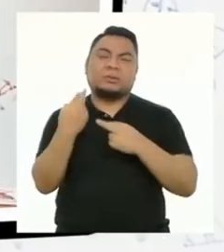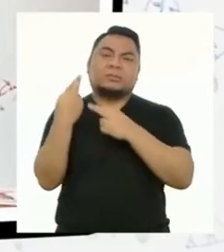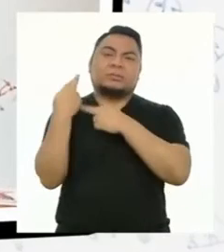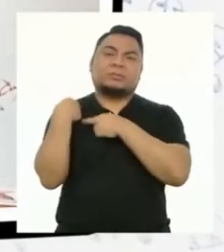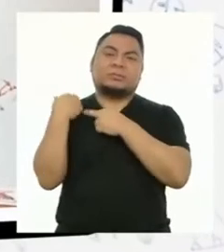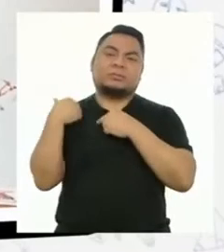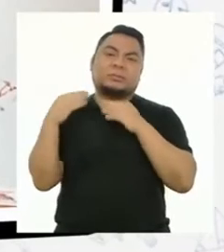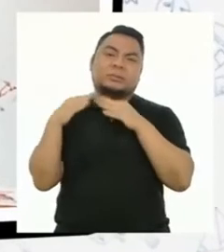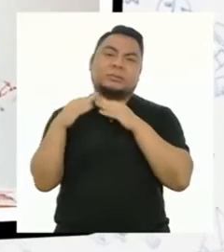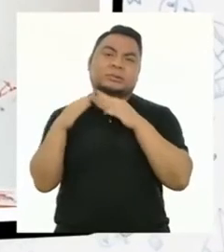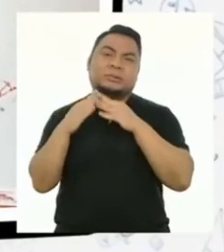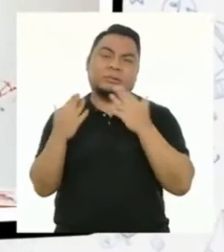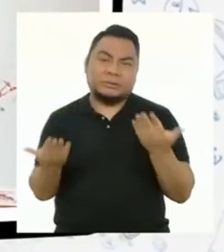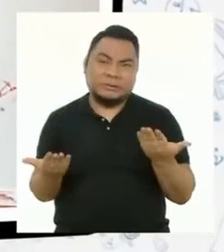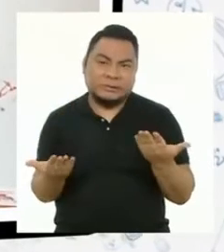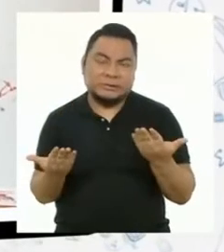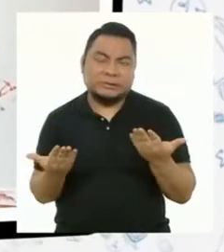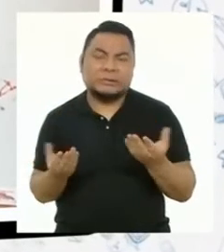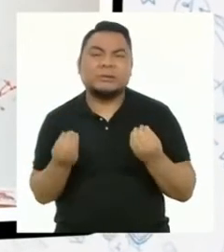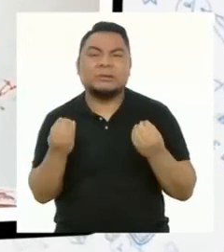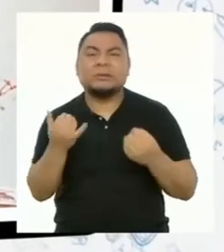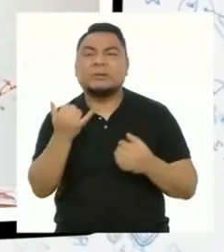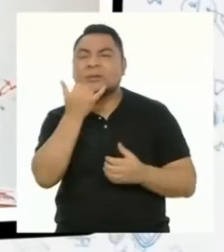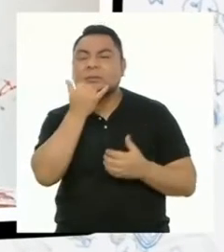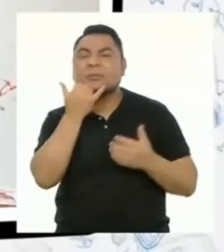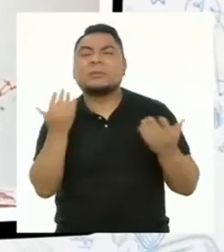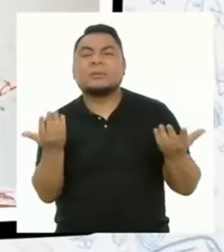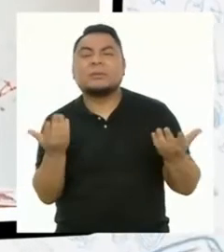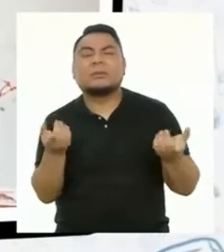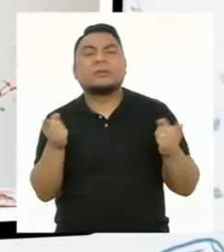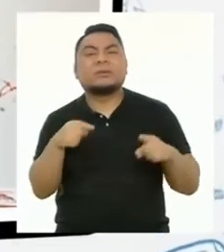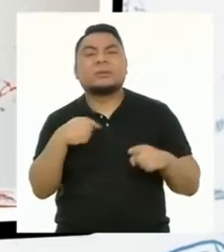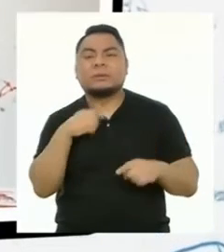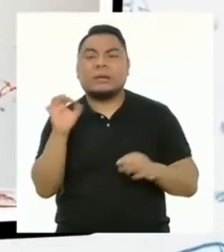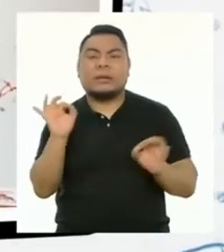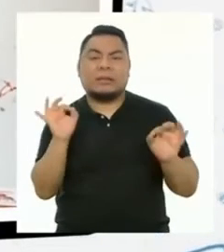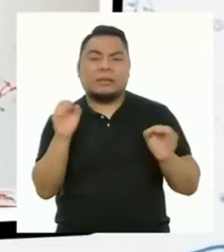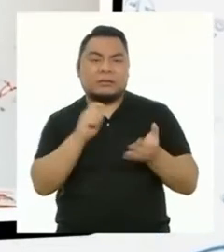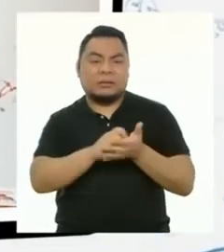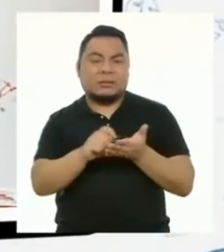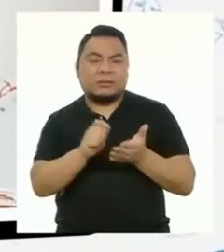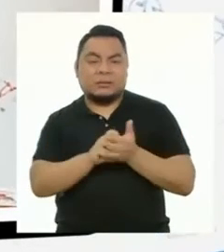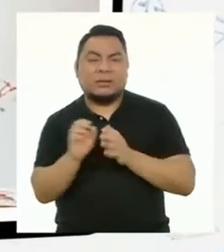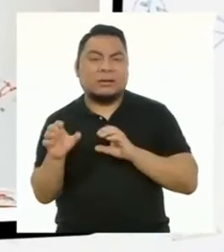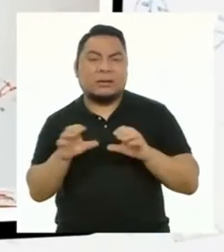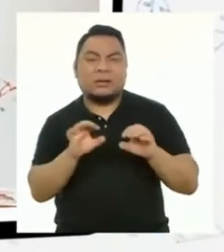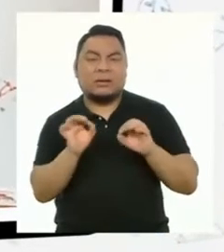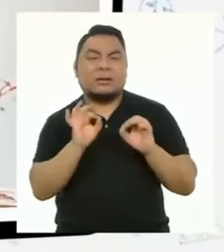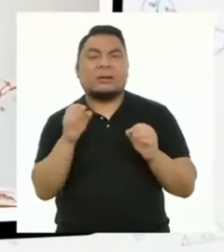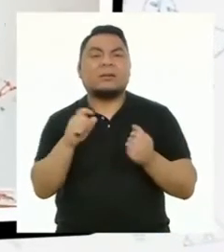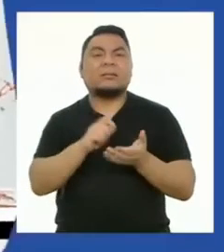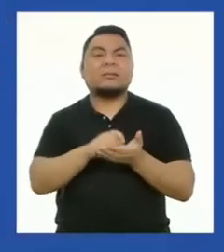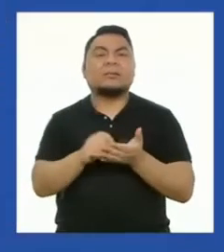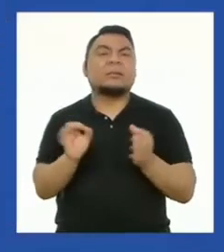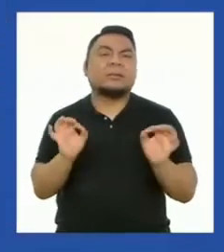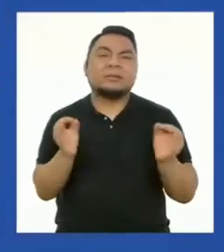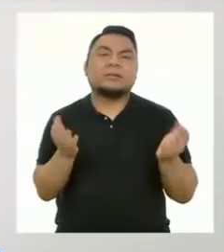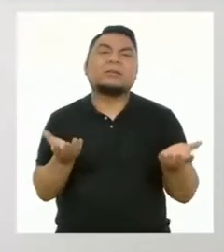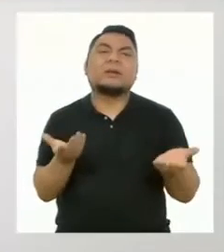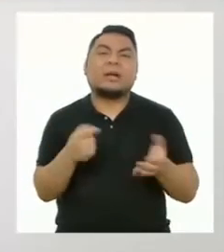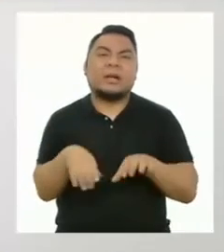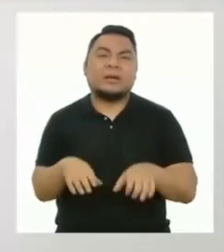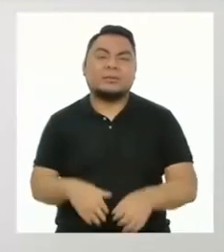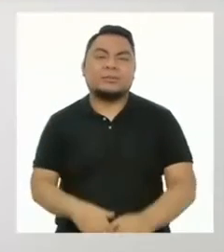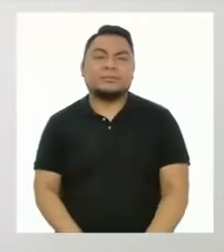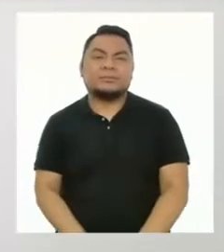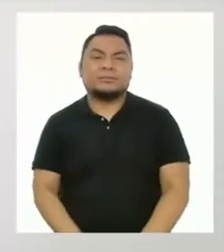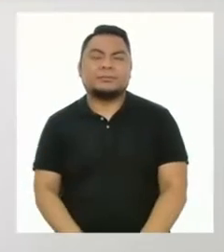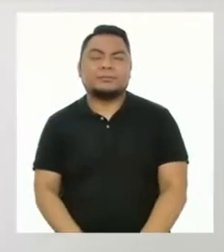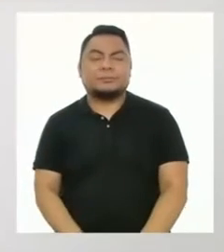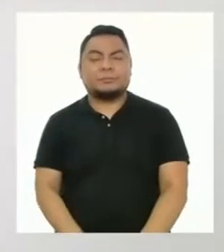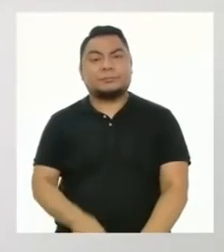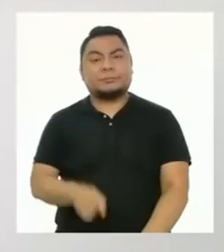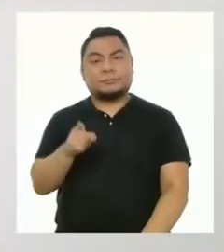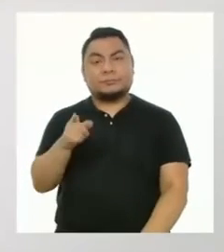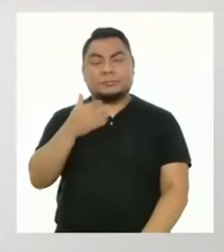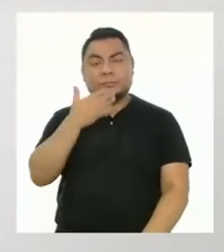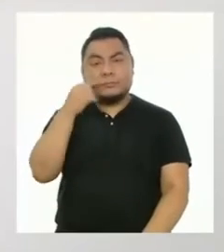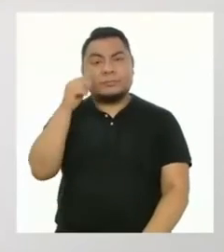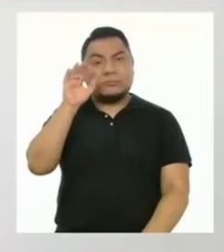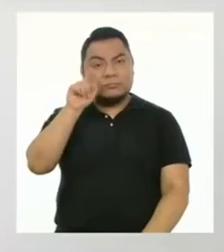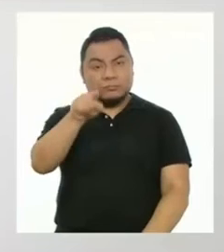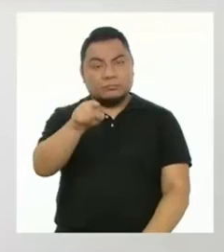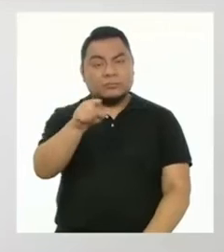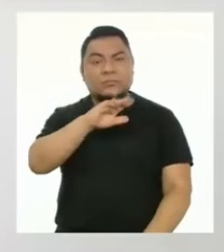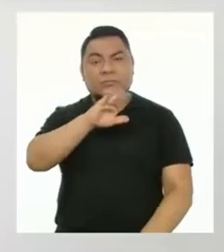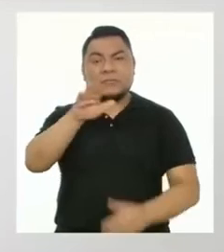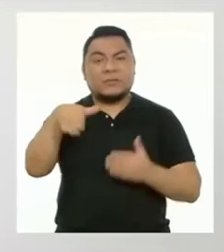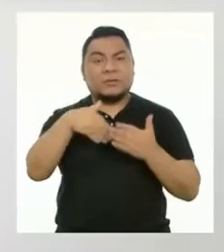responsabilidades en mi casa. ¿Qué pasa si no cumplo con realizar a tiempo algunos de los productos? Lo ideal es que